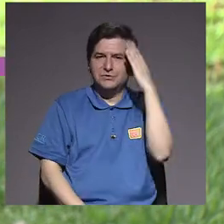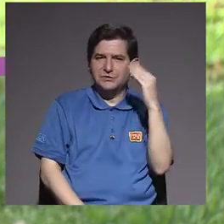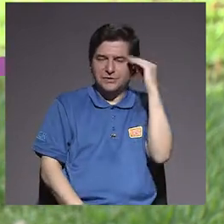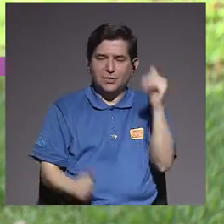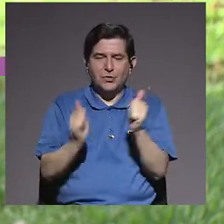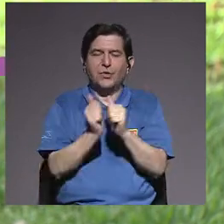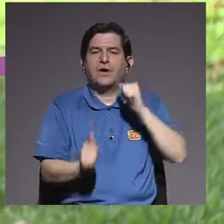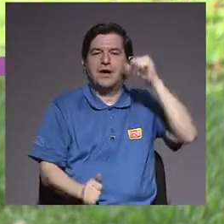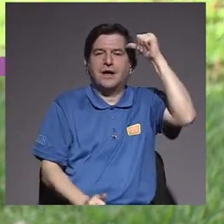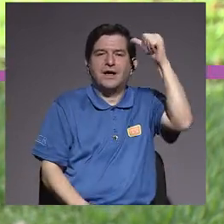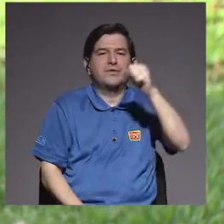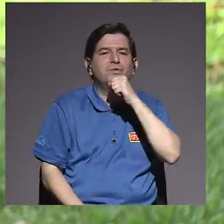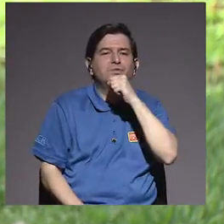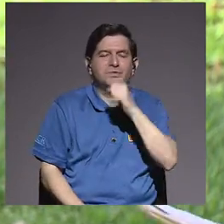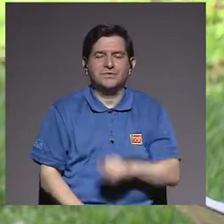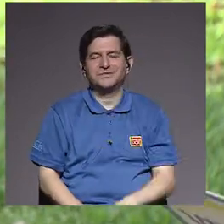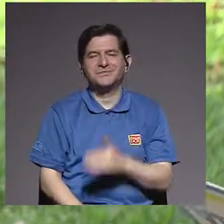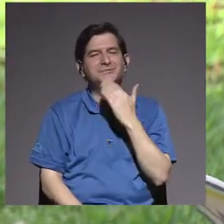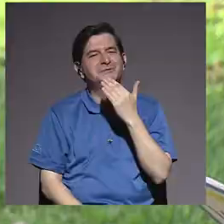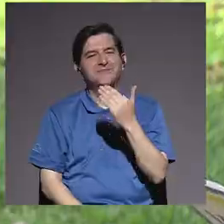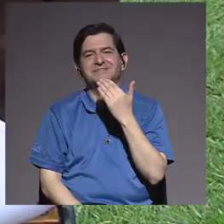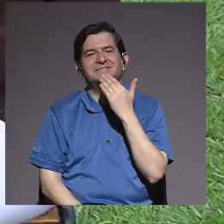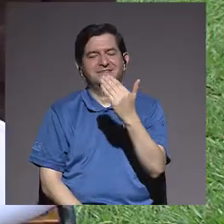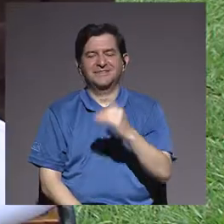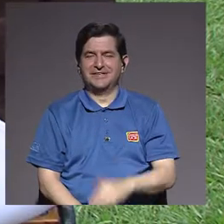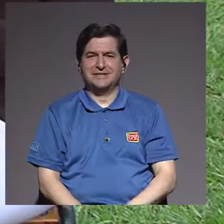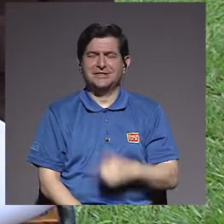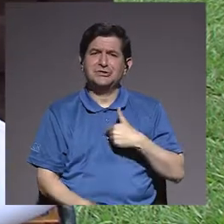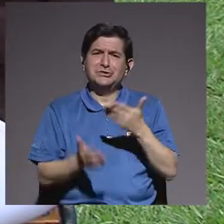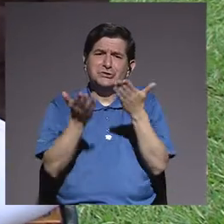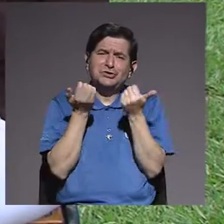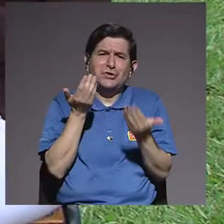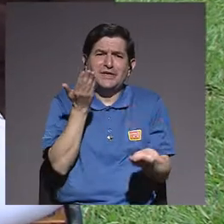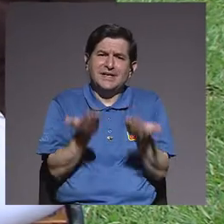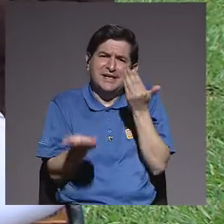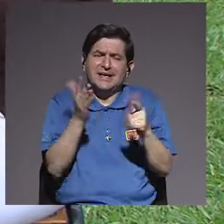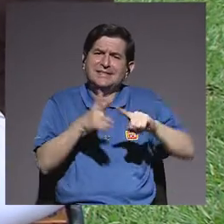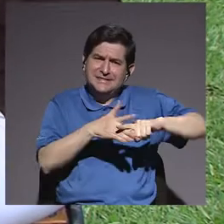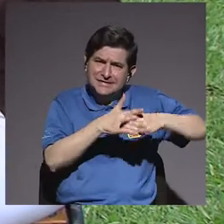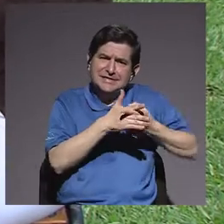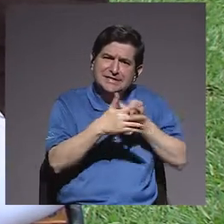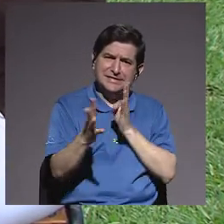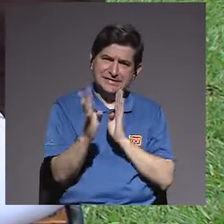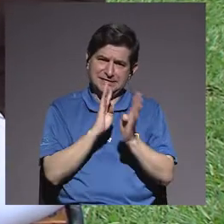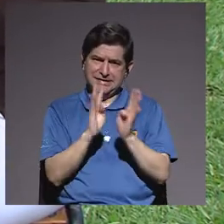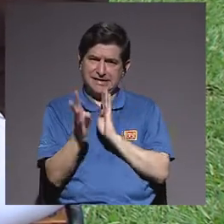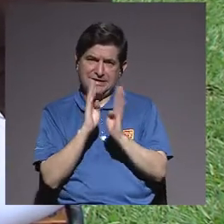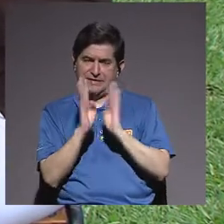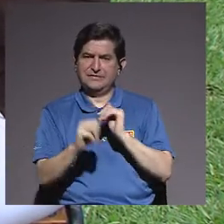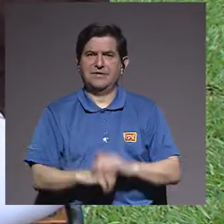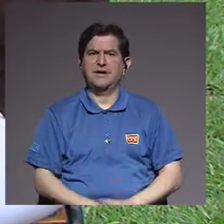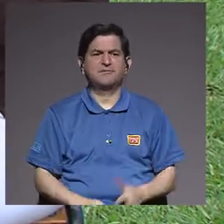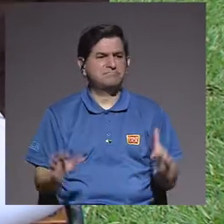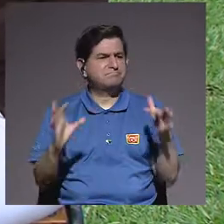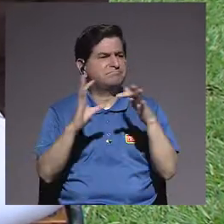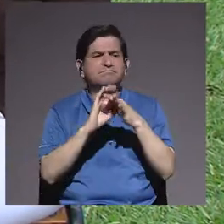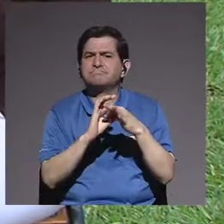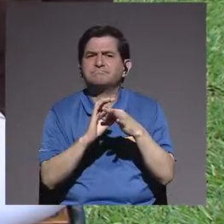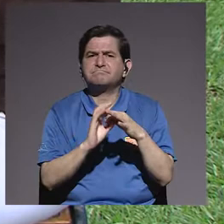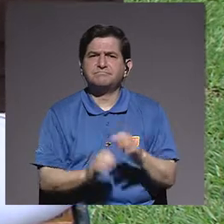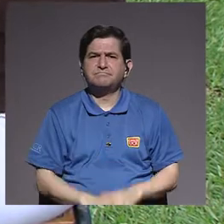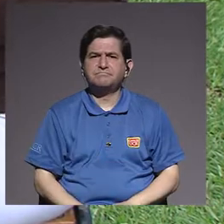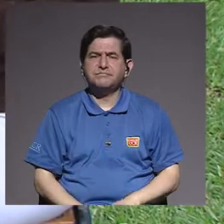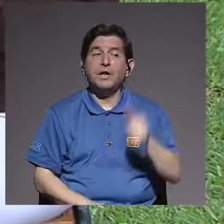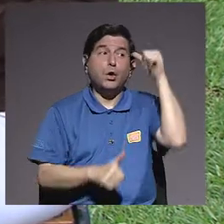experiencia con adultos mayores. Muchas gracias. Me gustaría tal vez que podamos iniciar conversando acerca o